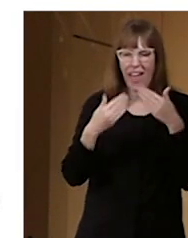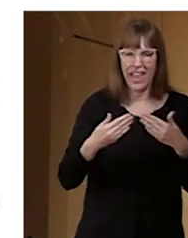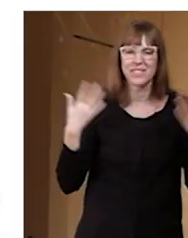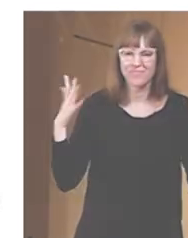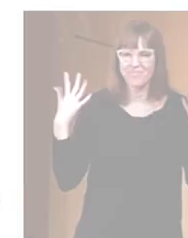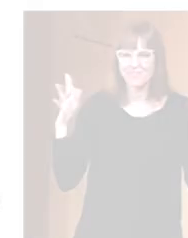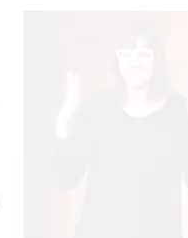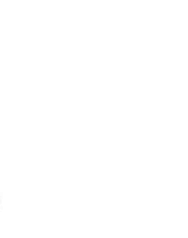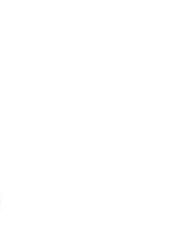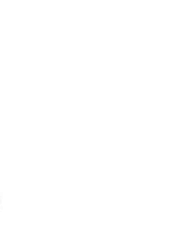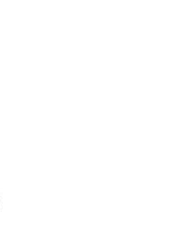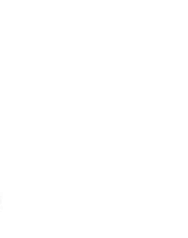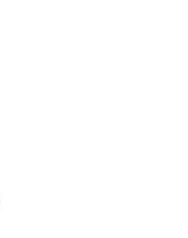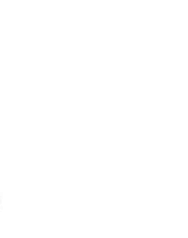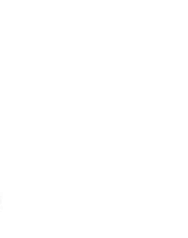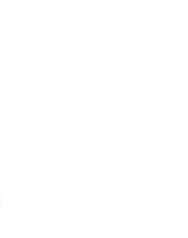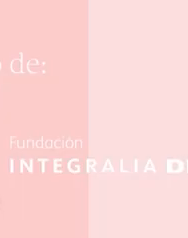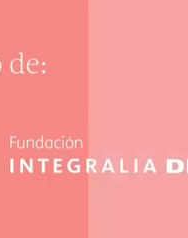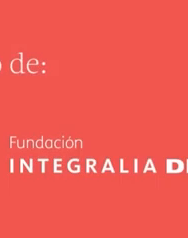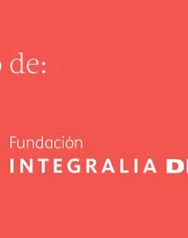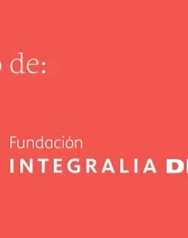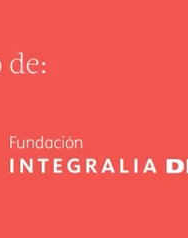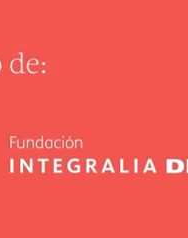Aplausos. Aplausos. Aplausos.